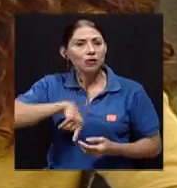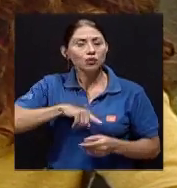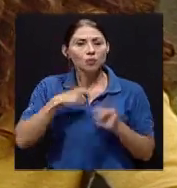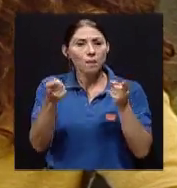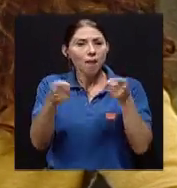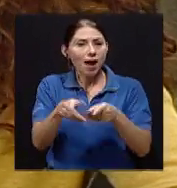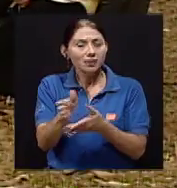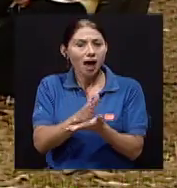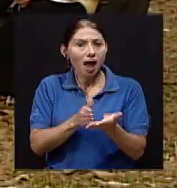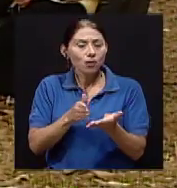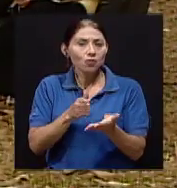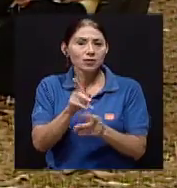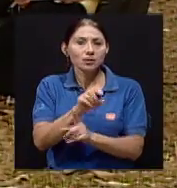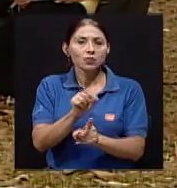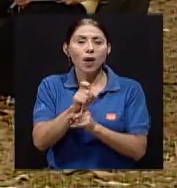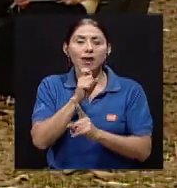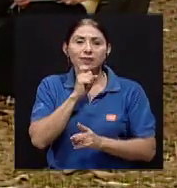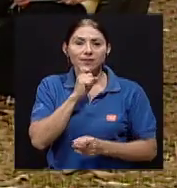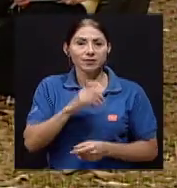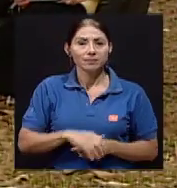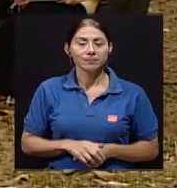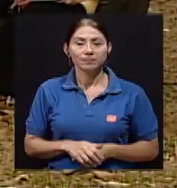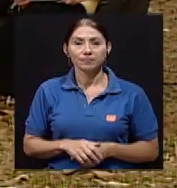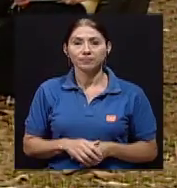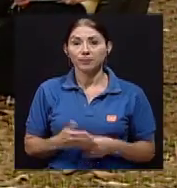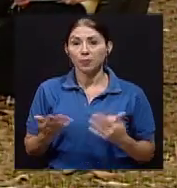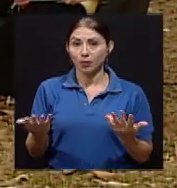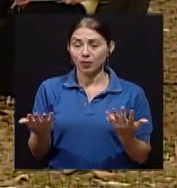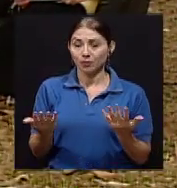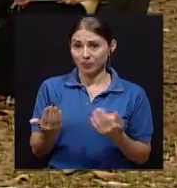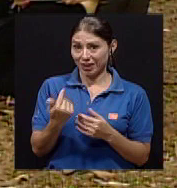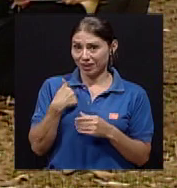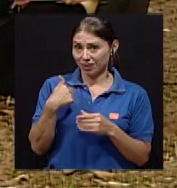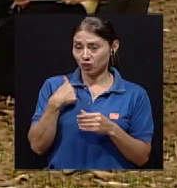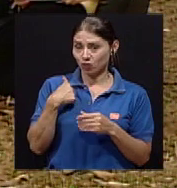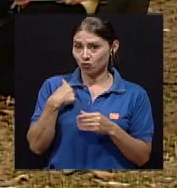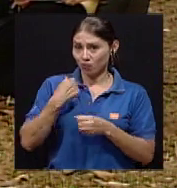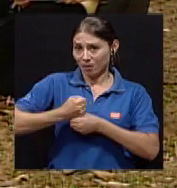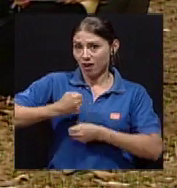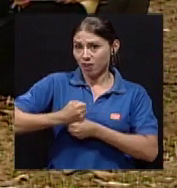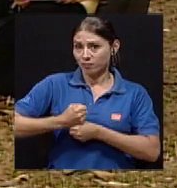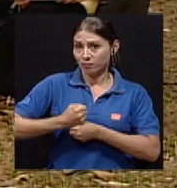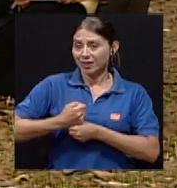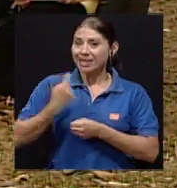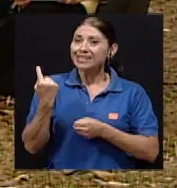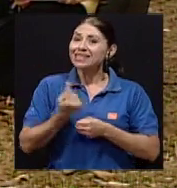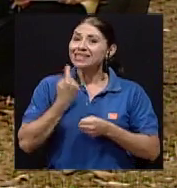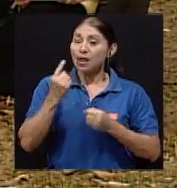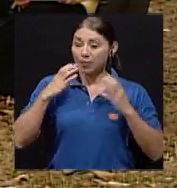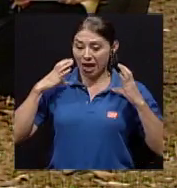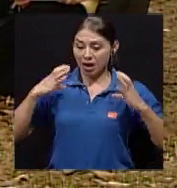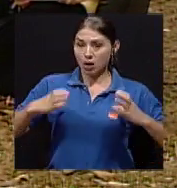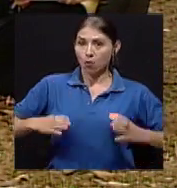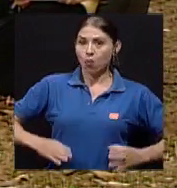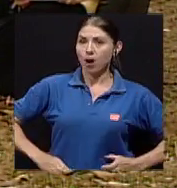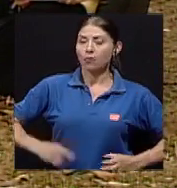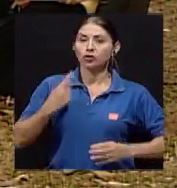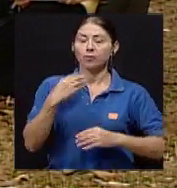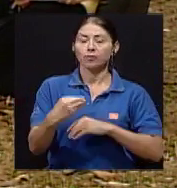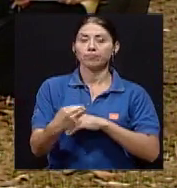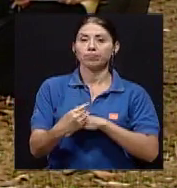una situación difícil. Desde el contexto en el que yo trabajo, verdad, el cuerpo siempre va a ser el receptáculo de las emociones,